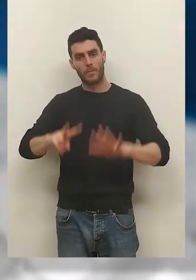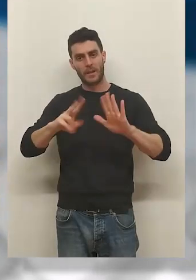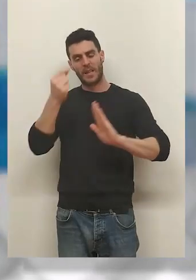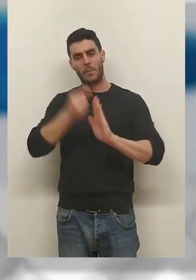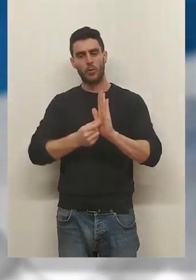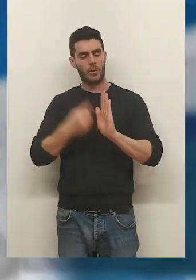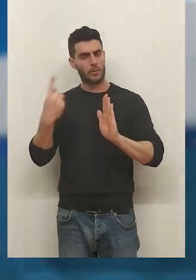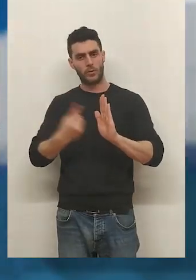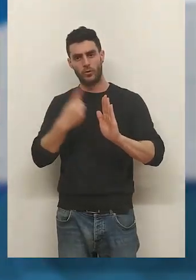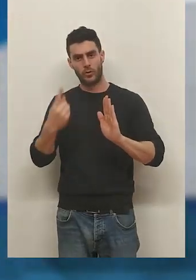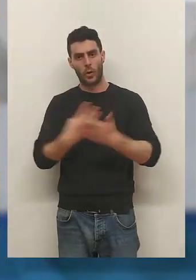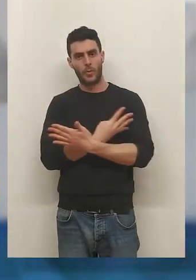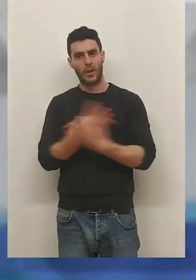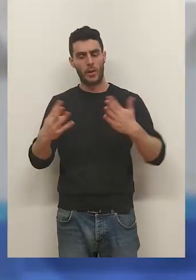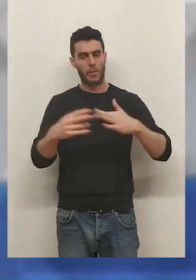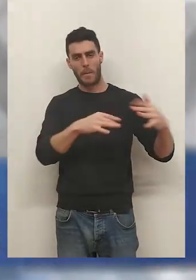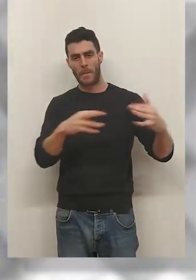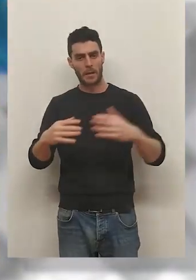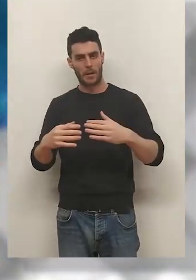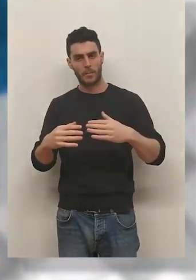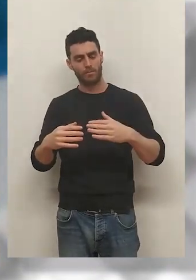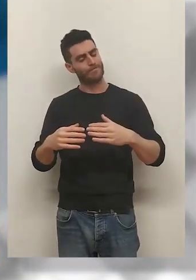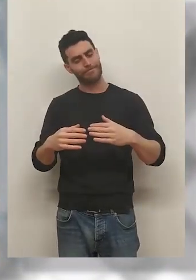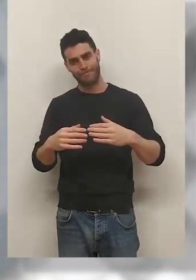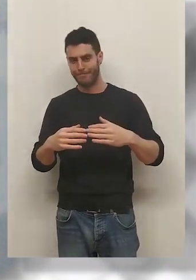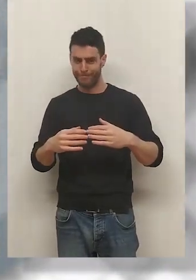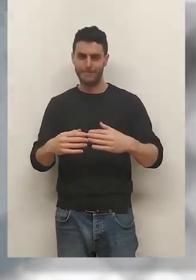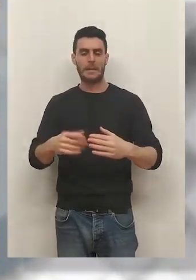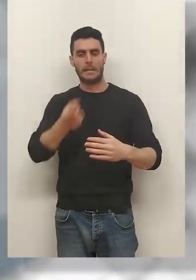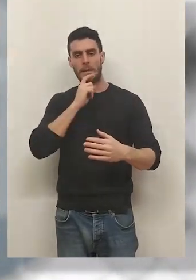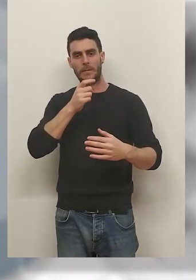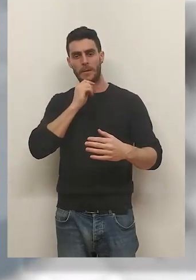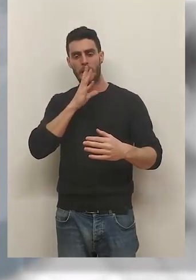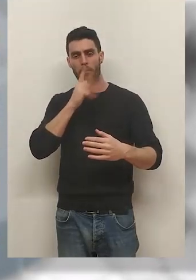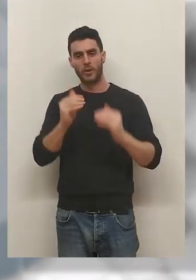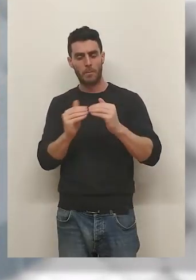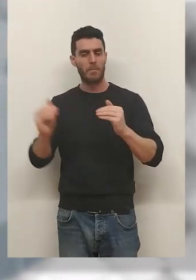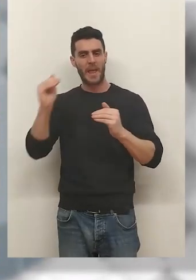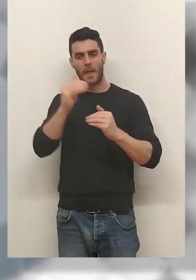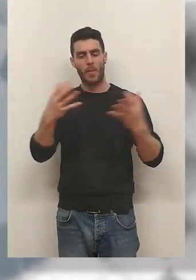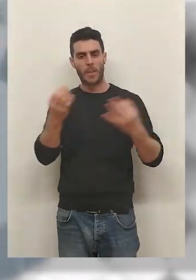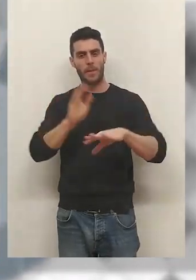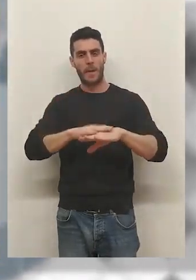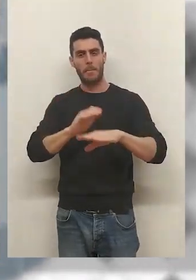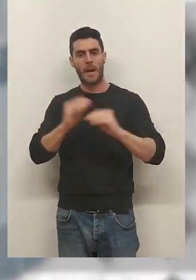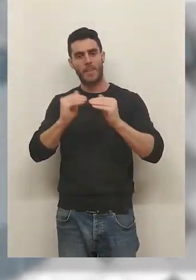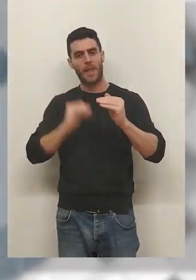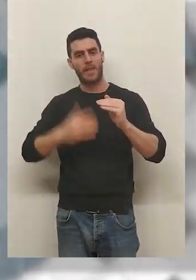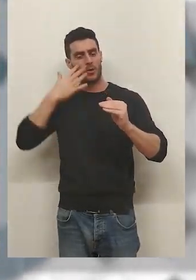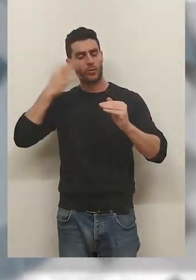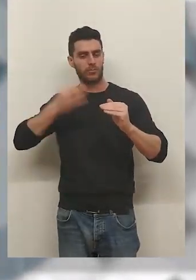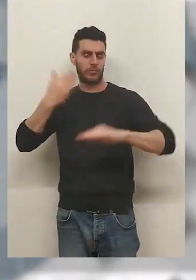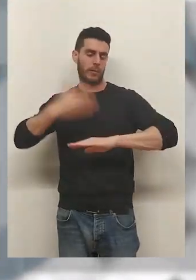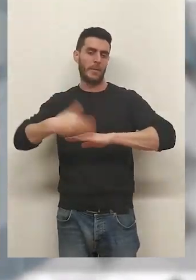con 7 puntos en 19 partidos. Una posición que le condena a disputar el playdown para evitar el descenso.